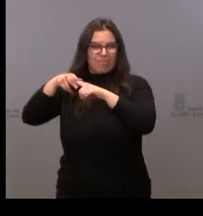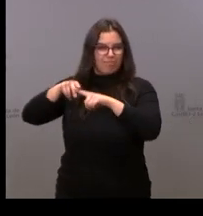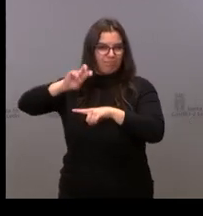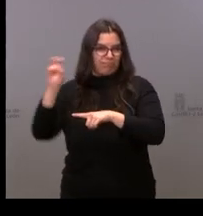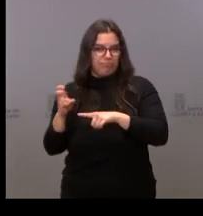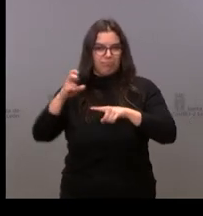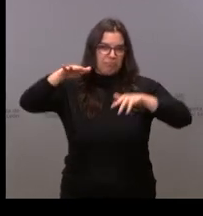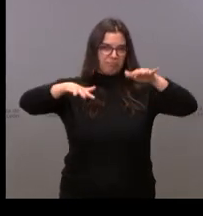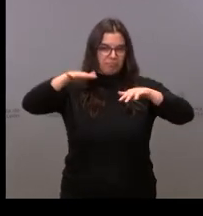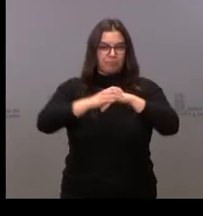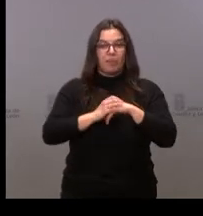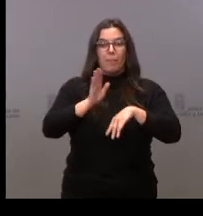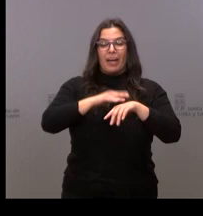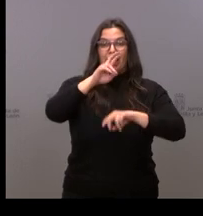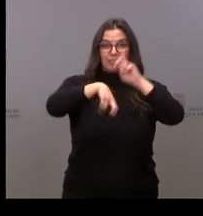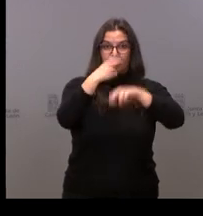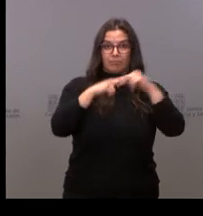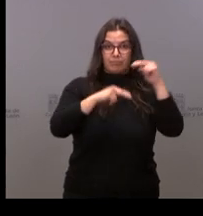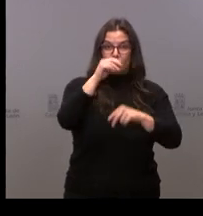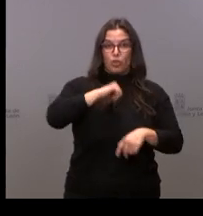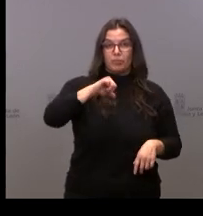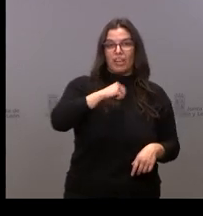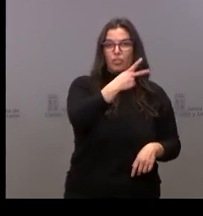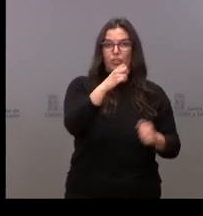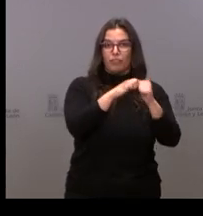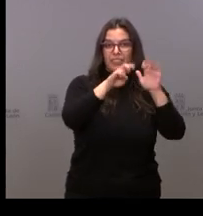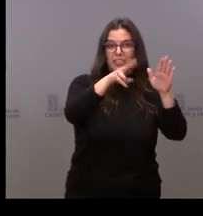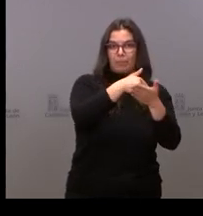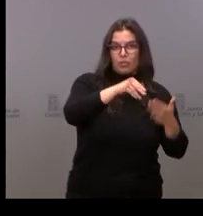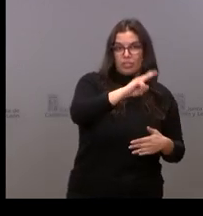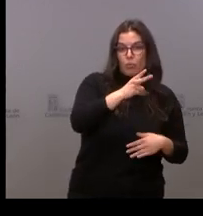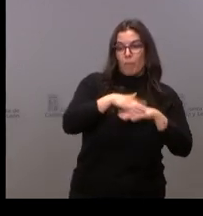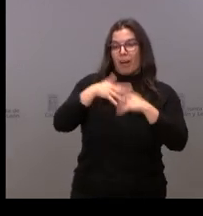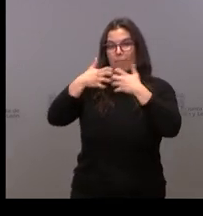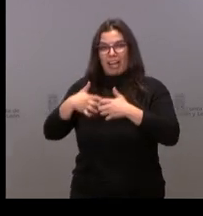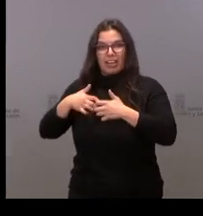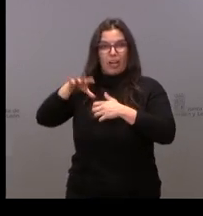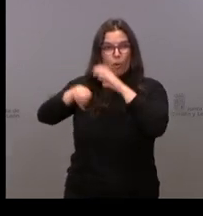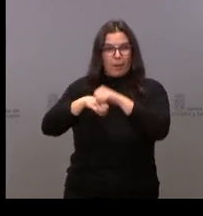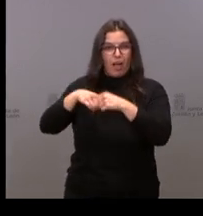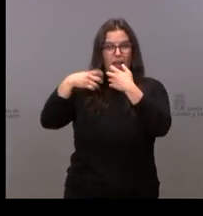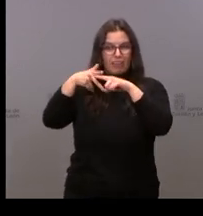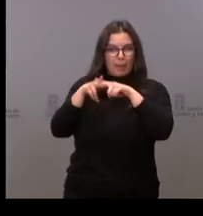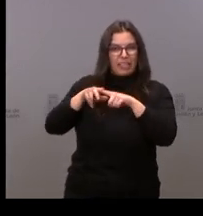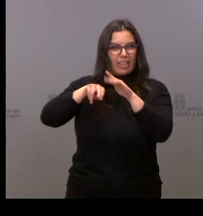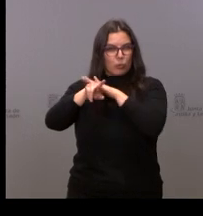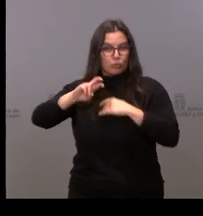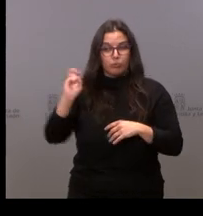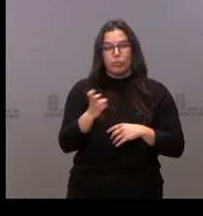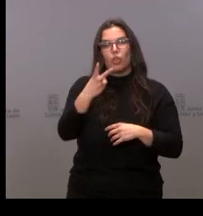la construcción y reforma de hospitales, 227 millones de euros. Y para el equipamiento de estos hospitales,